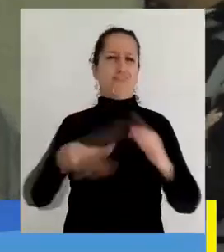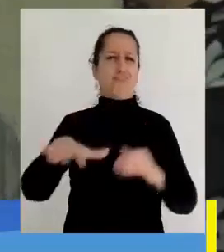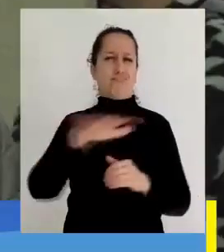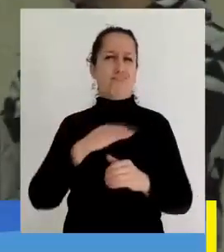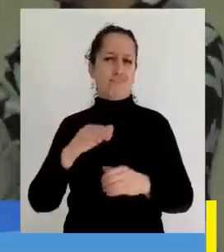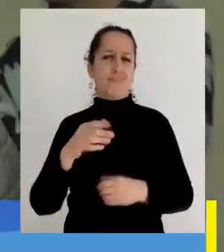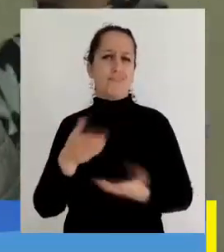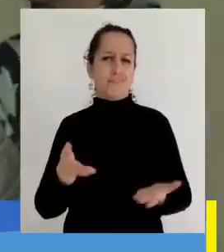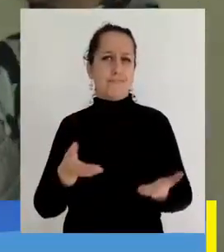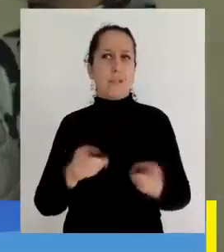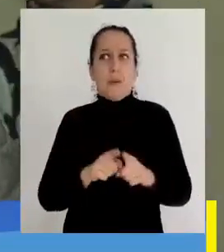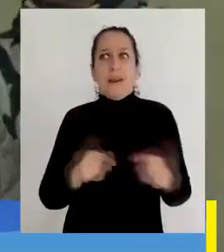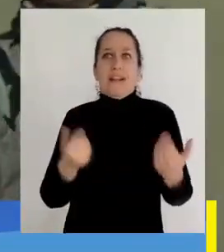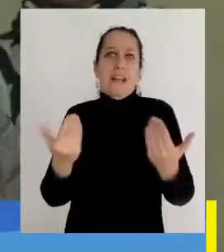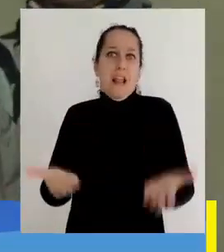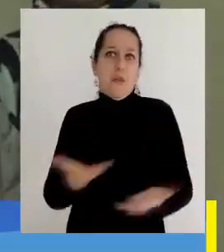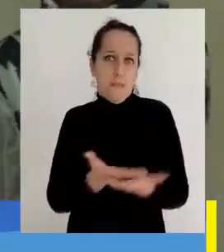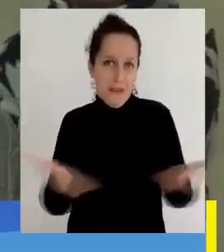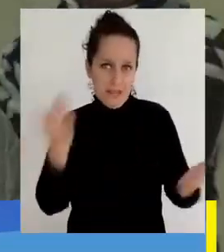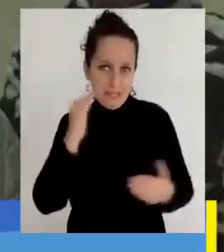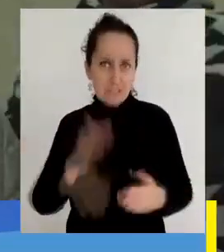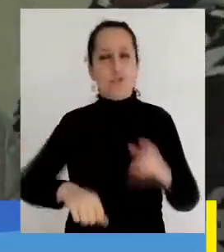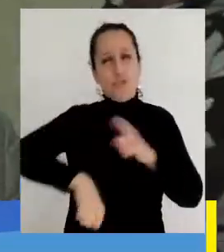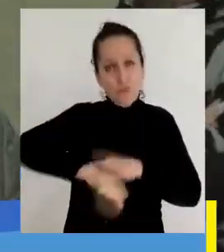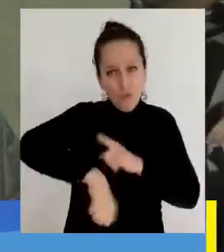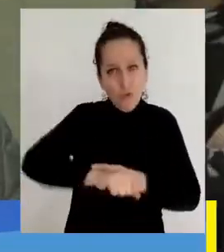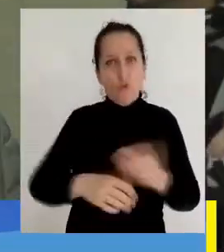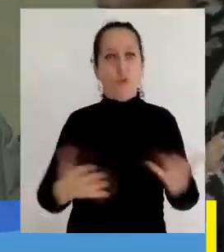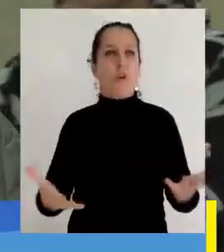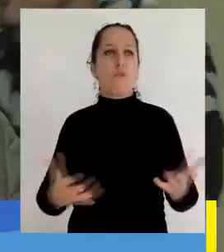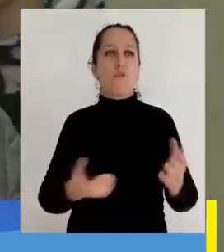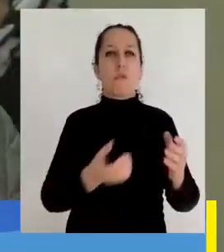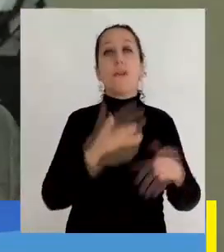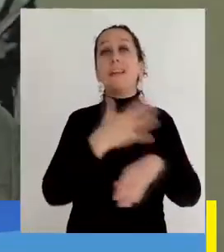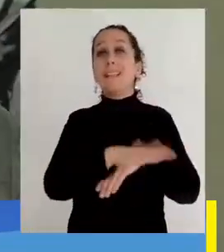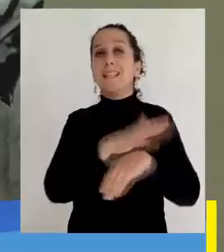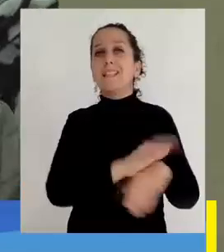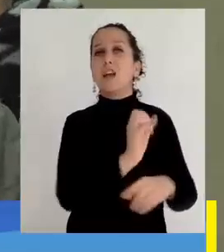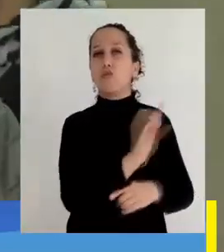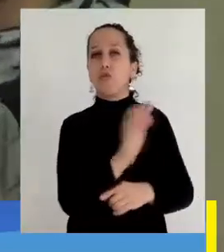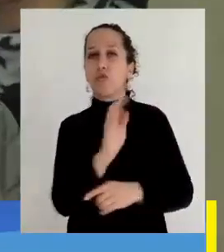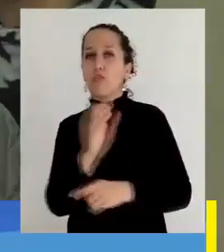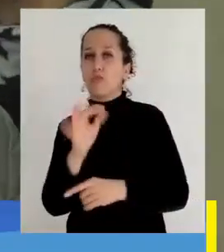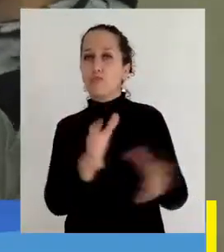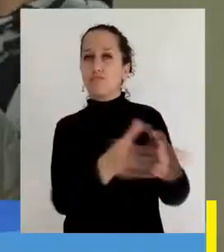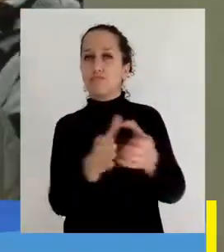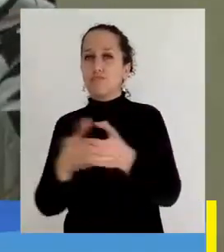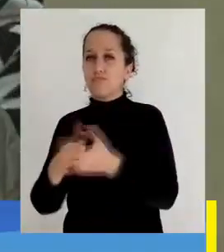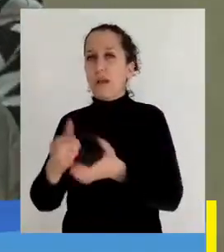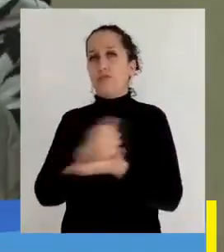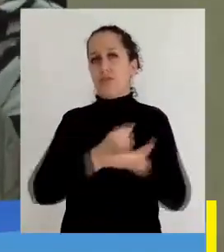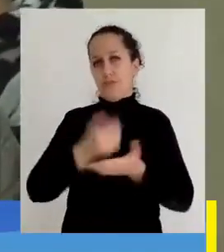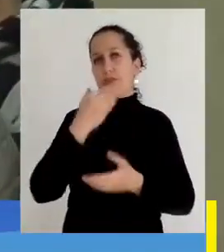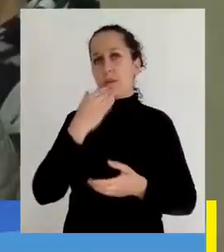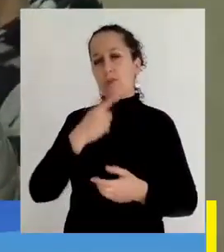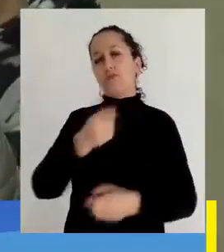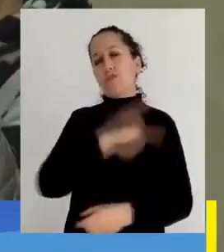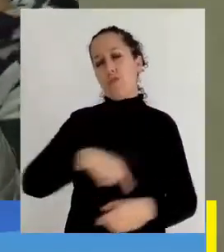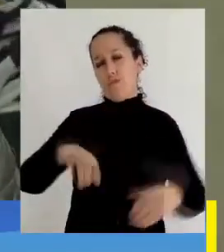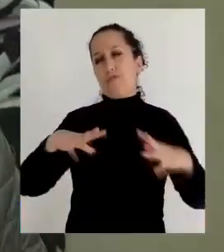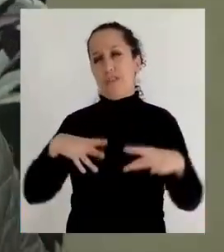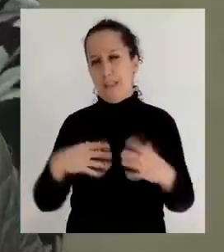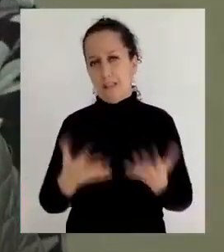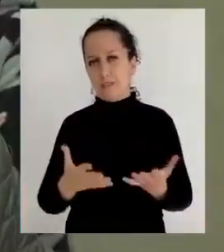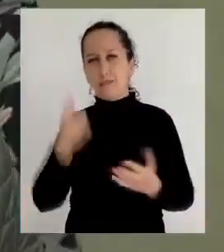sector. Es un gran regalo más que nada para ellos, para el fútbol, para los 15 clubes, la asociación y estamos contentos, sabíamos